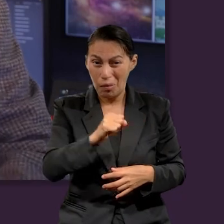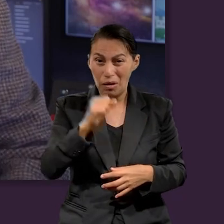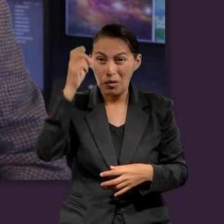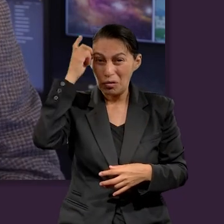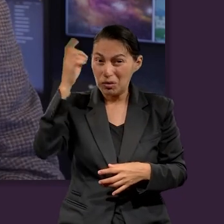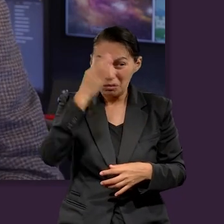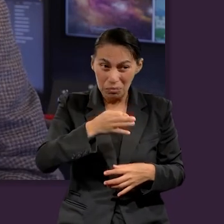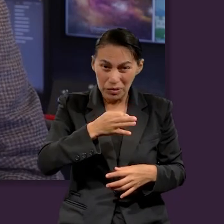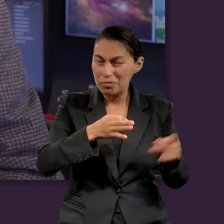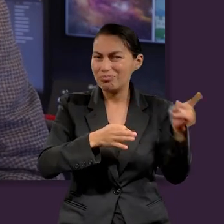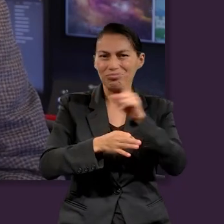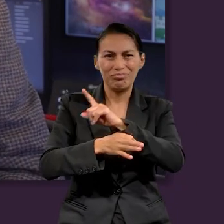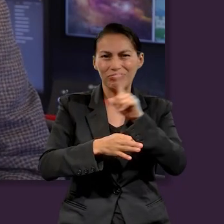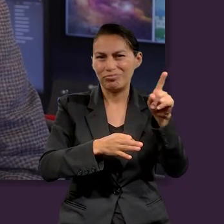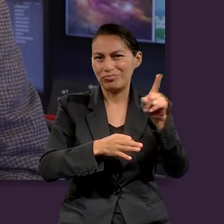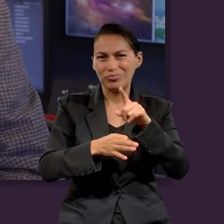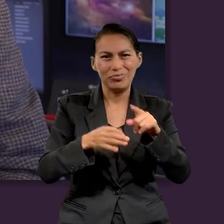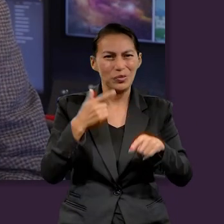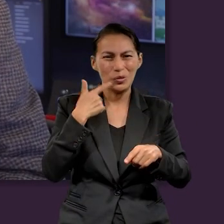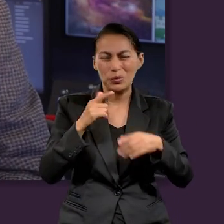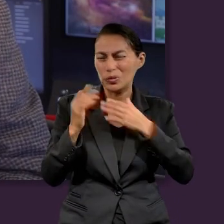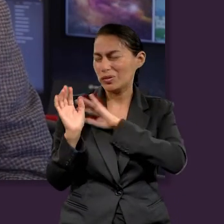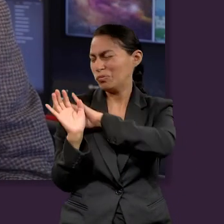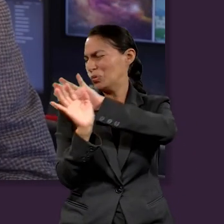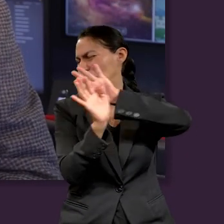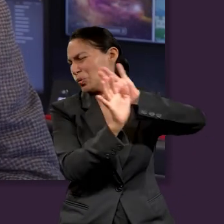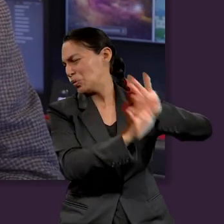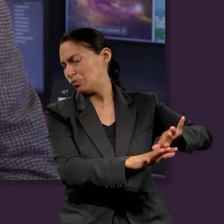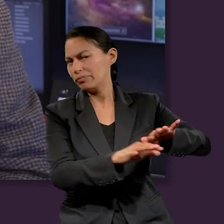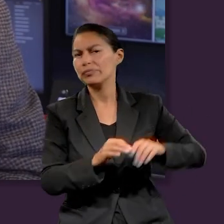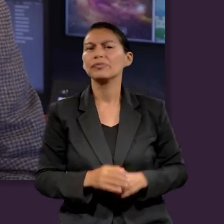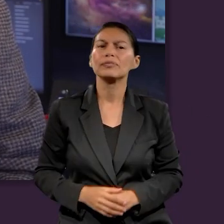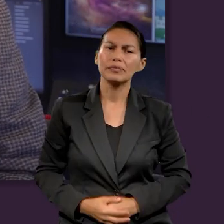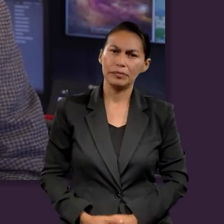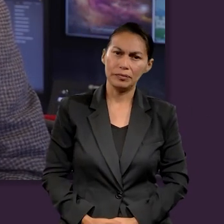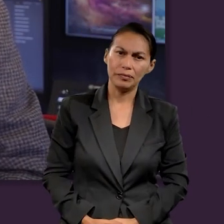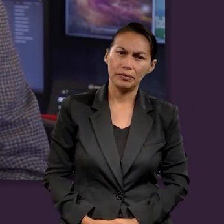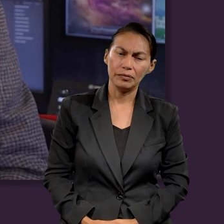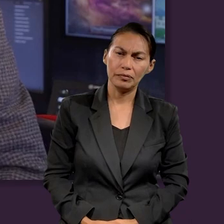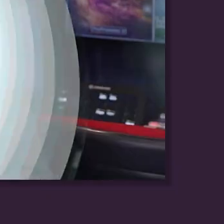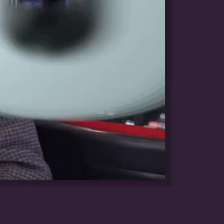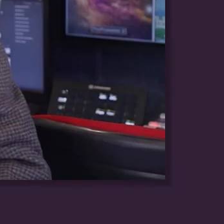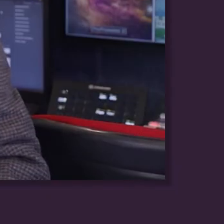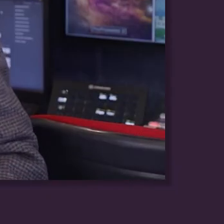que la idolatría es abominación para nuestro dios.